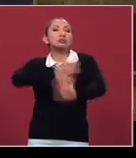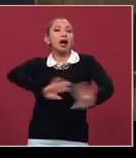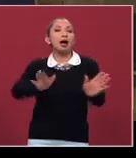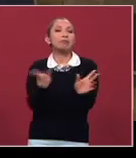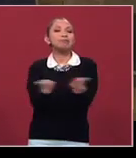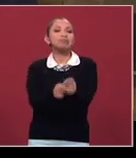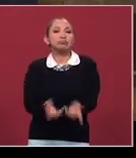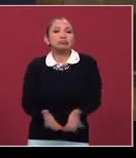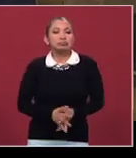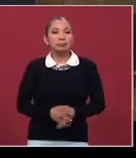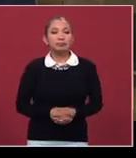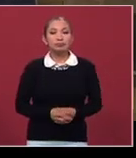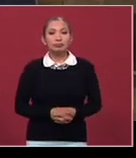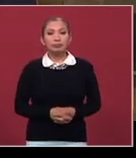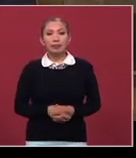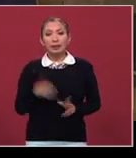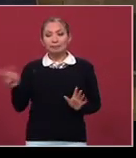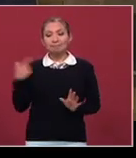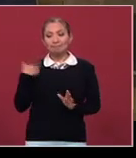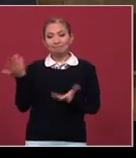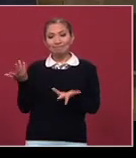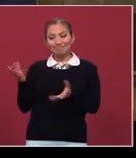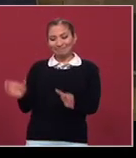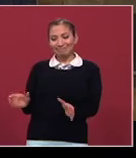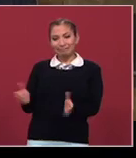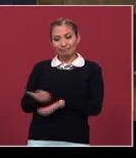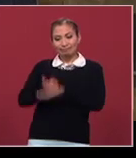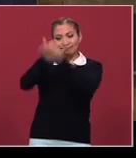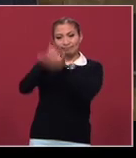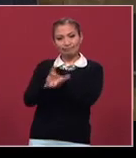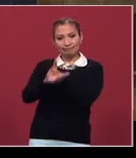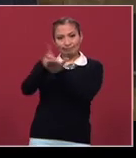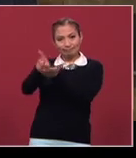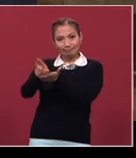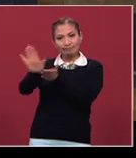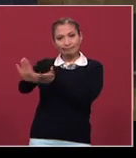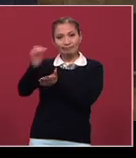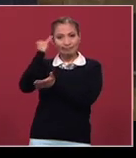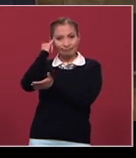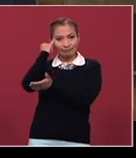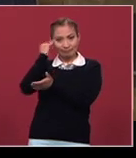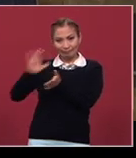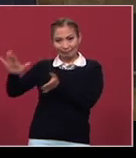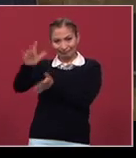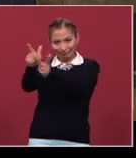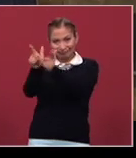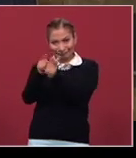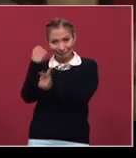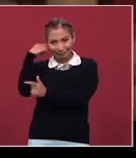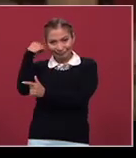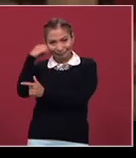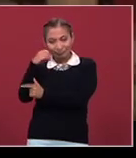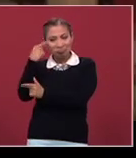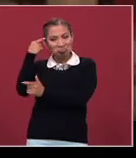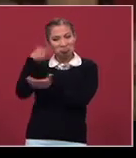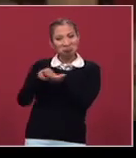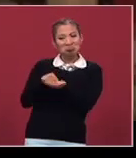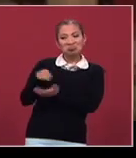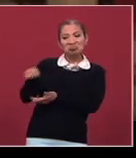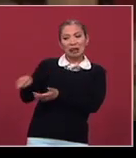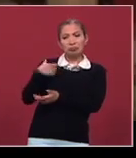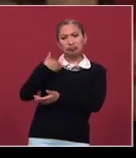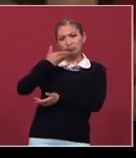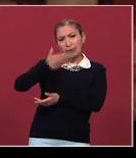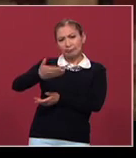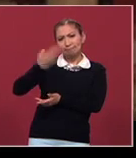otra razón. En términos de la reivindicación de los derechos de los indígenas, me parece que es